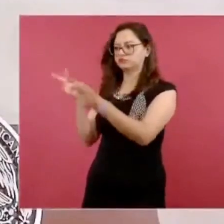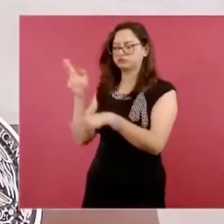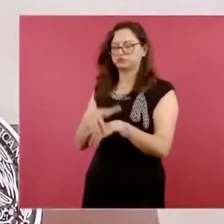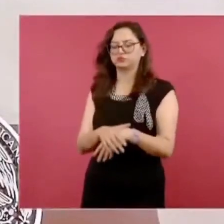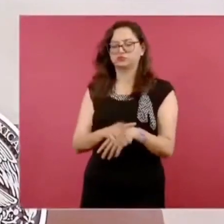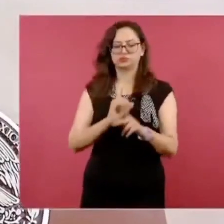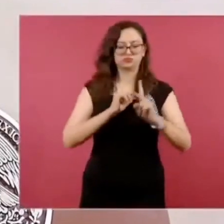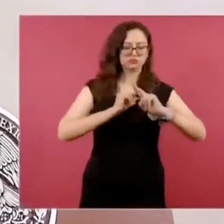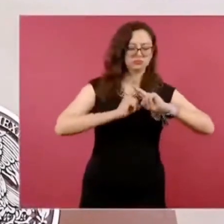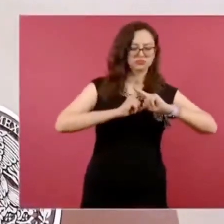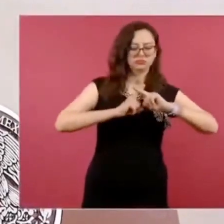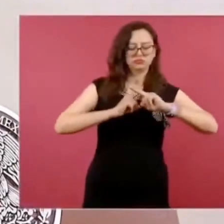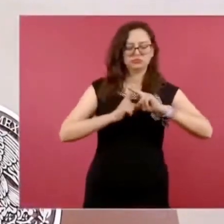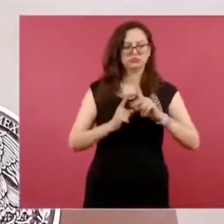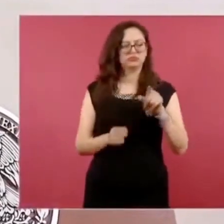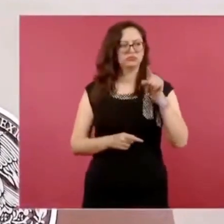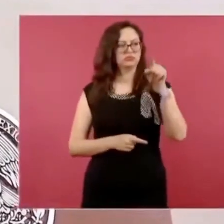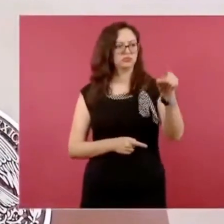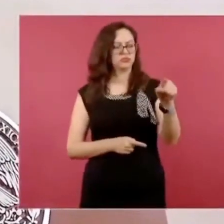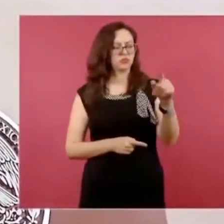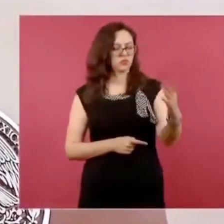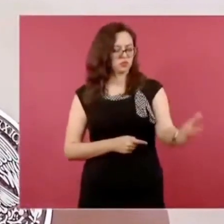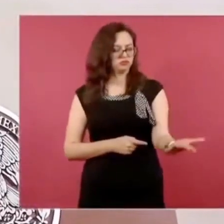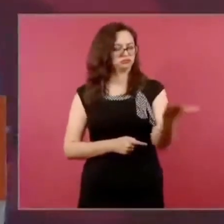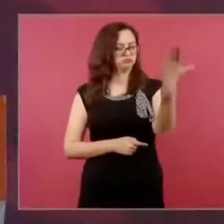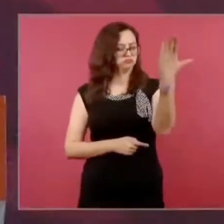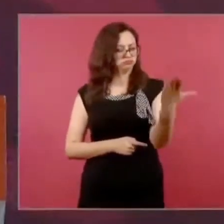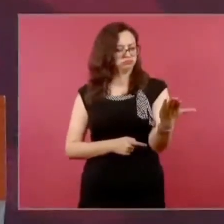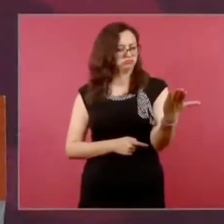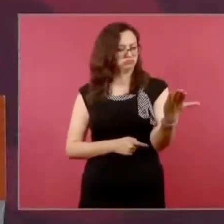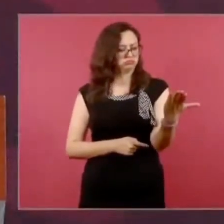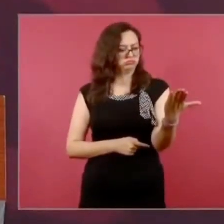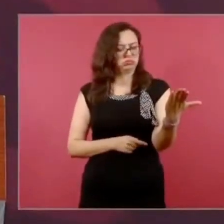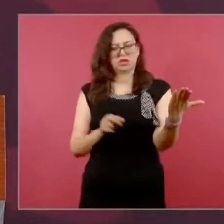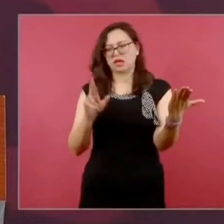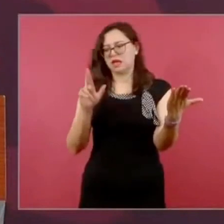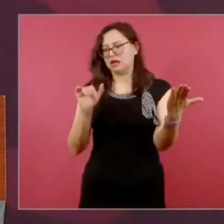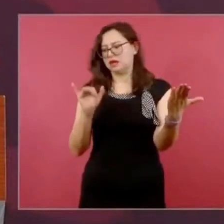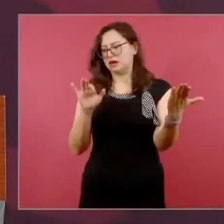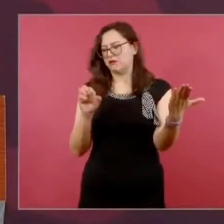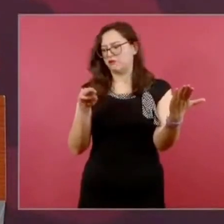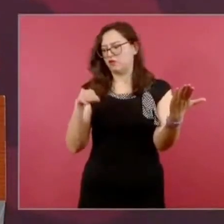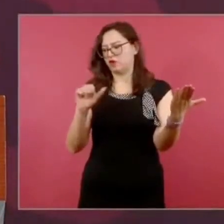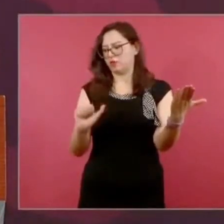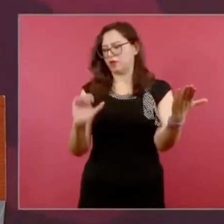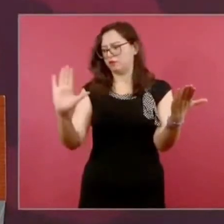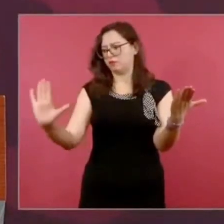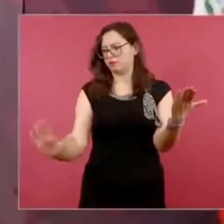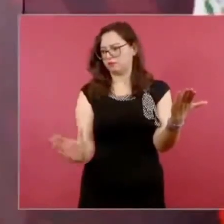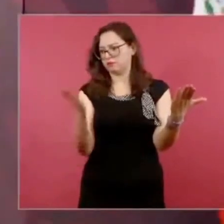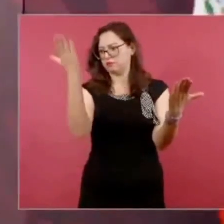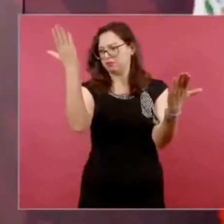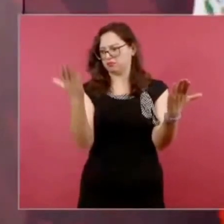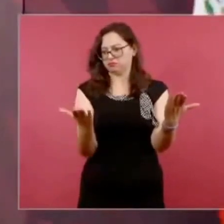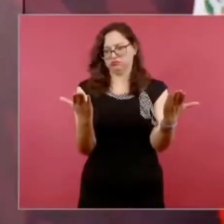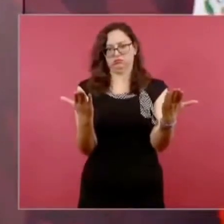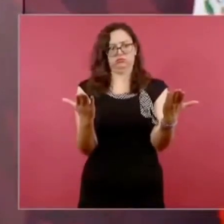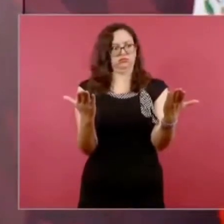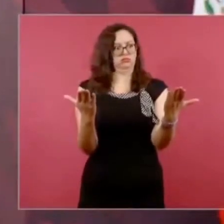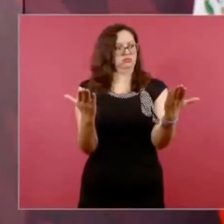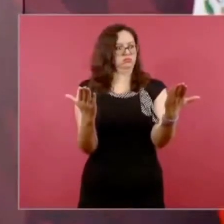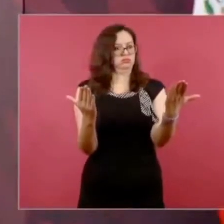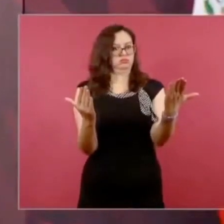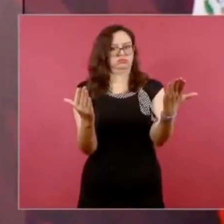del Reforma y la tuya. Nos puedes dar una